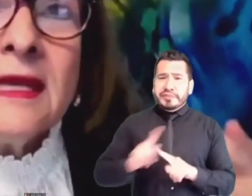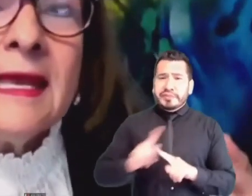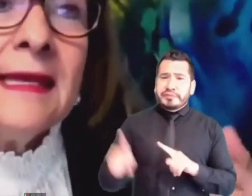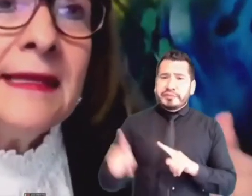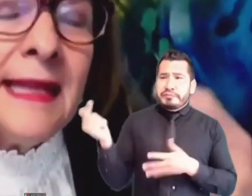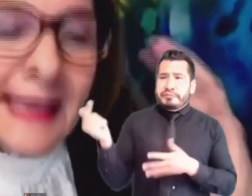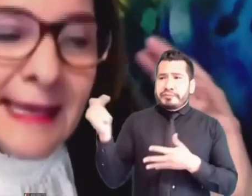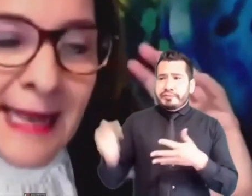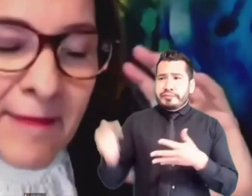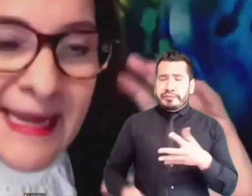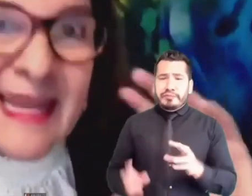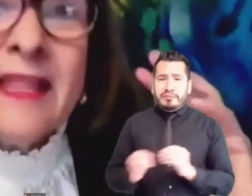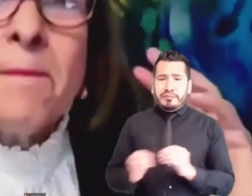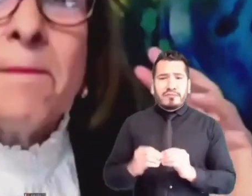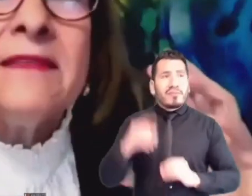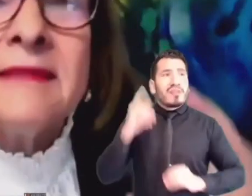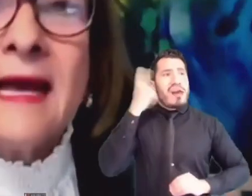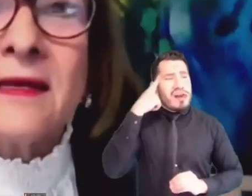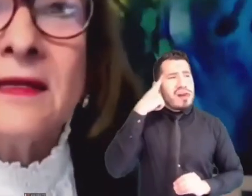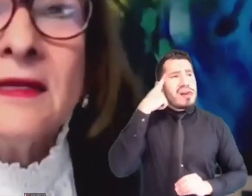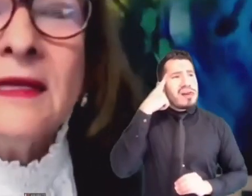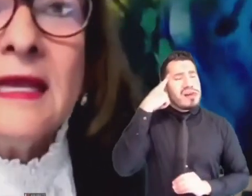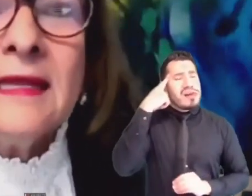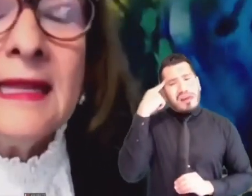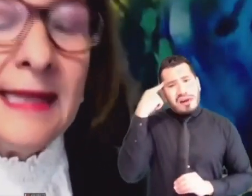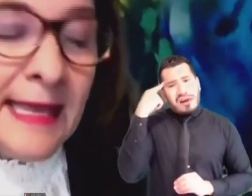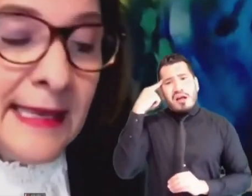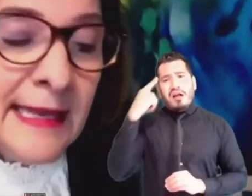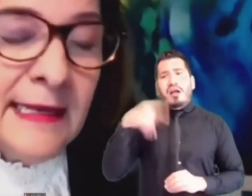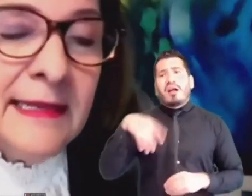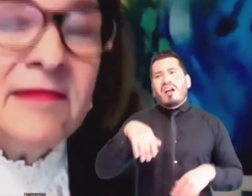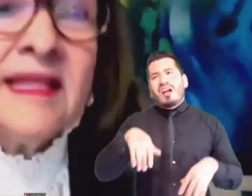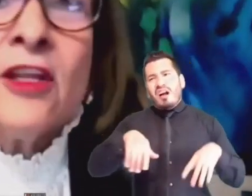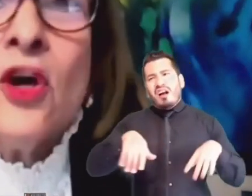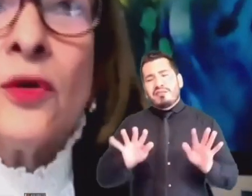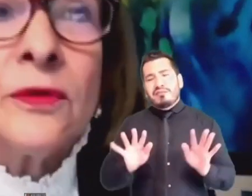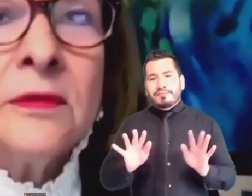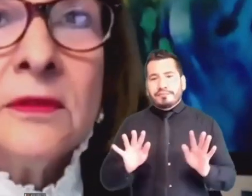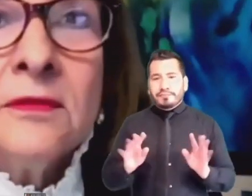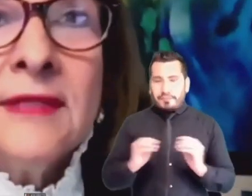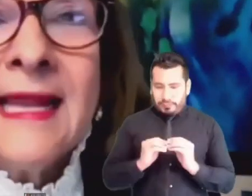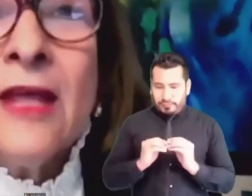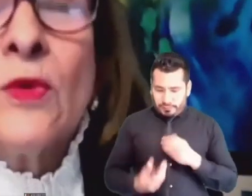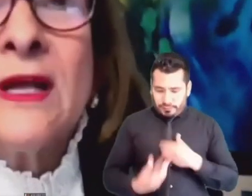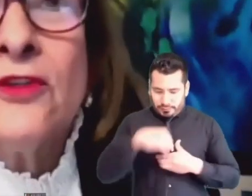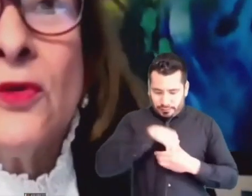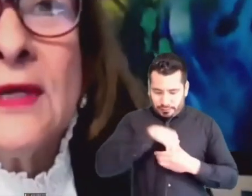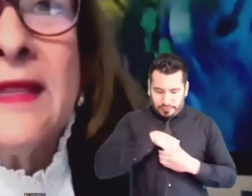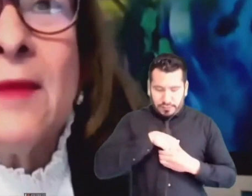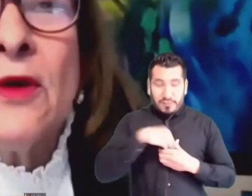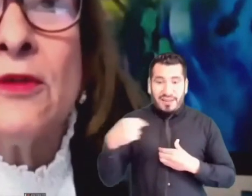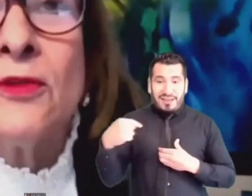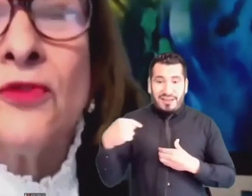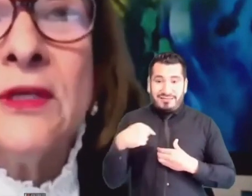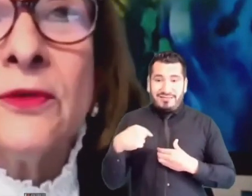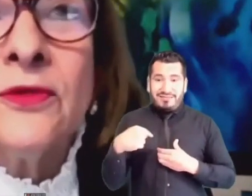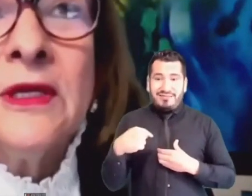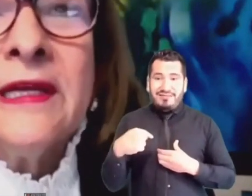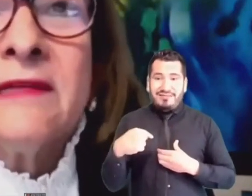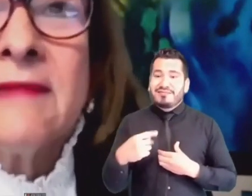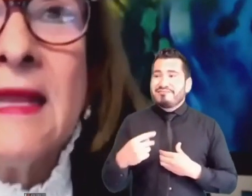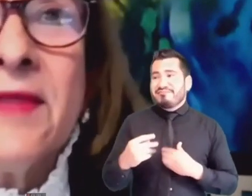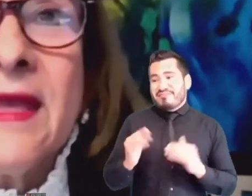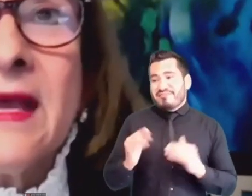en la manera de pensar, en el interior de la educación que le damos a nuestros hijos,